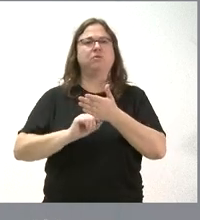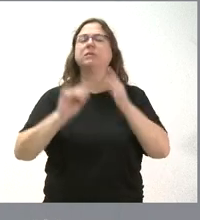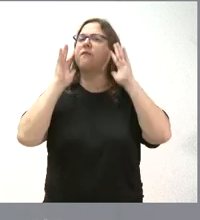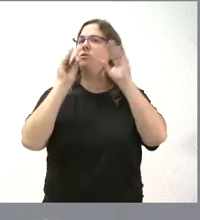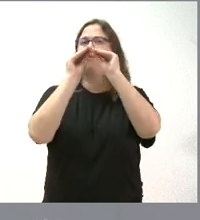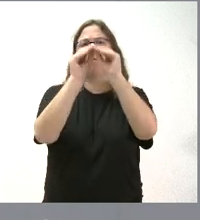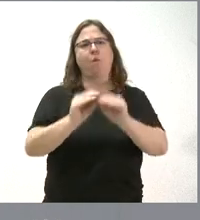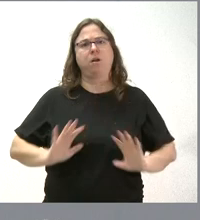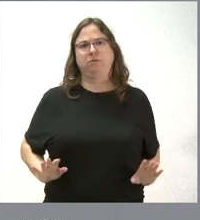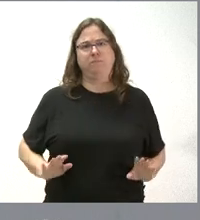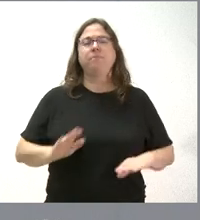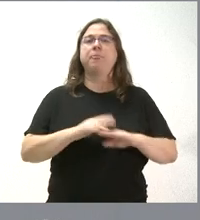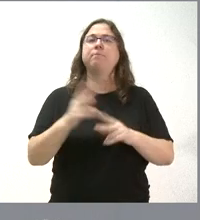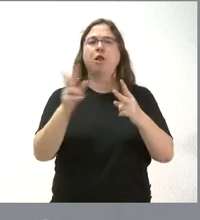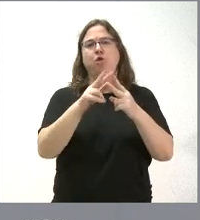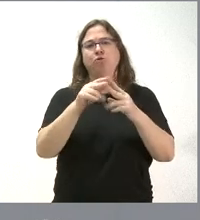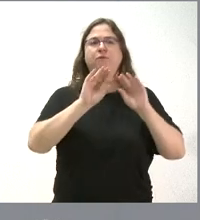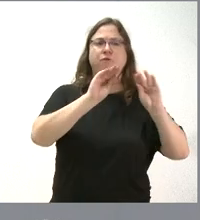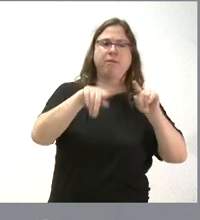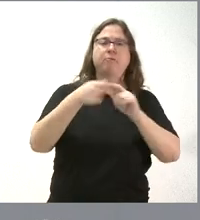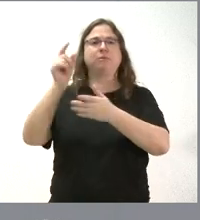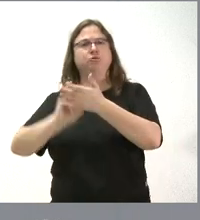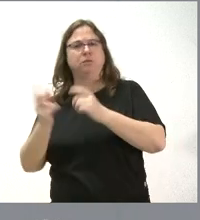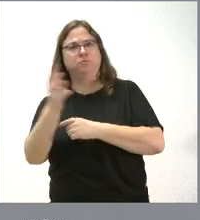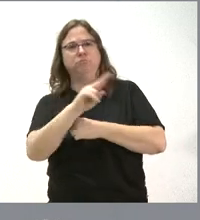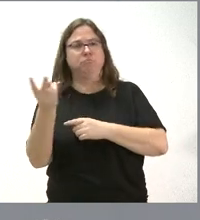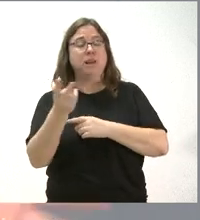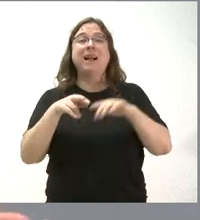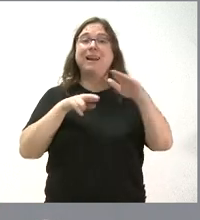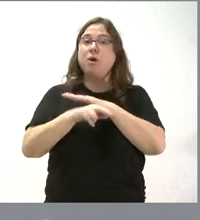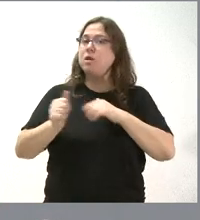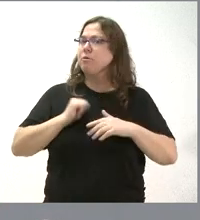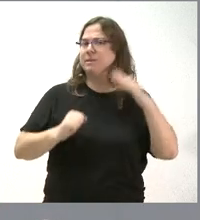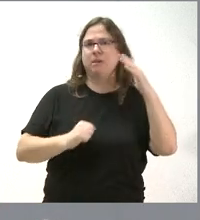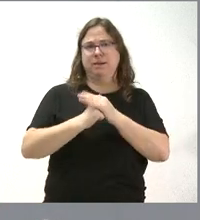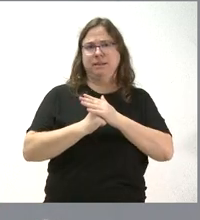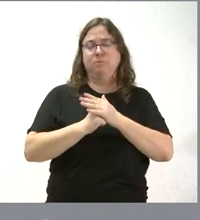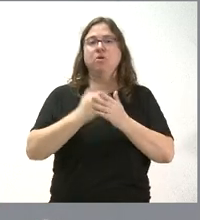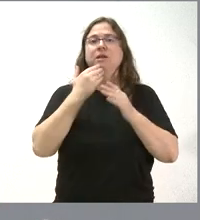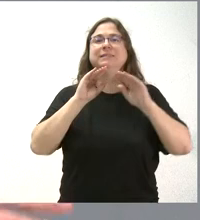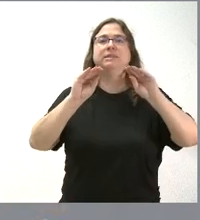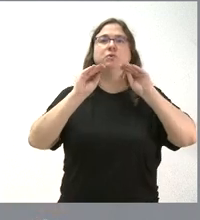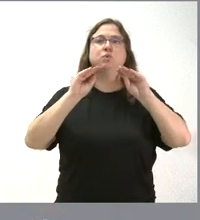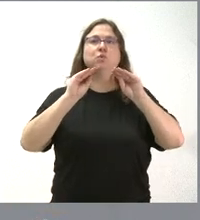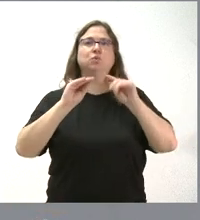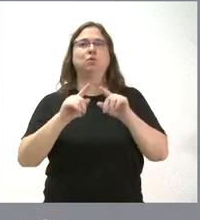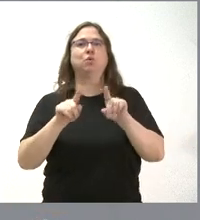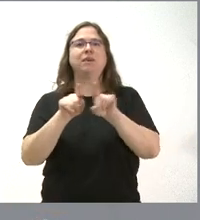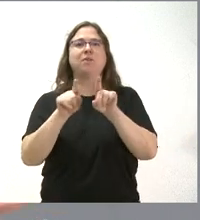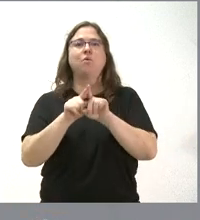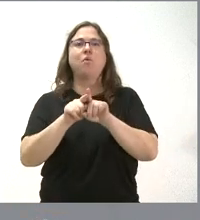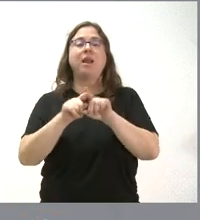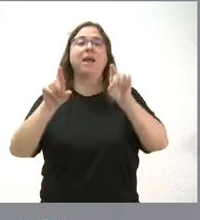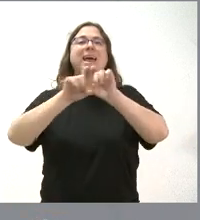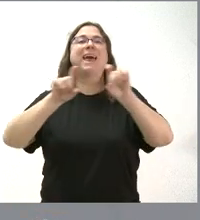de llevar a cabo ambas actividades, utilizar todos los recursos disponibles, los que provee el conjunto de las iniciativas de las